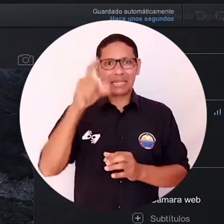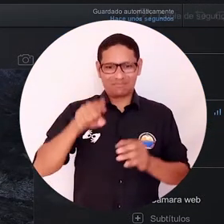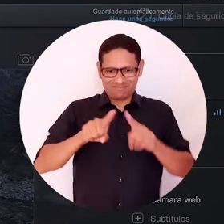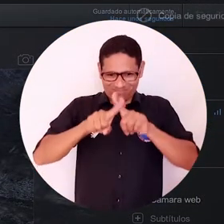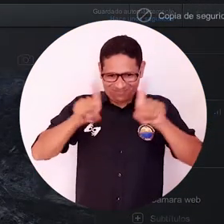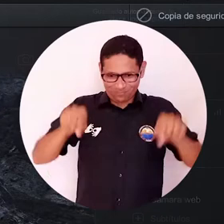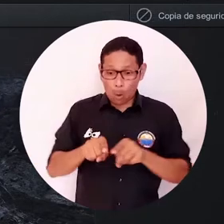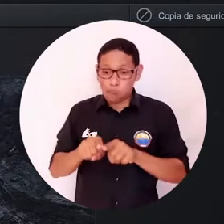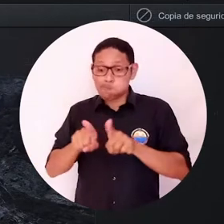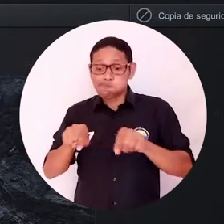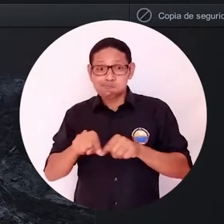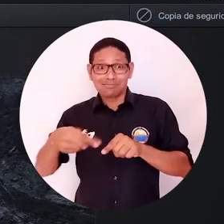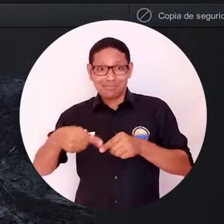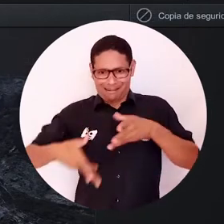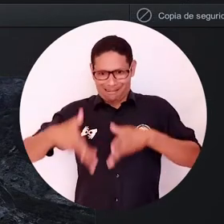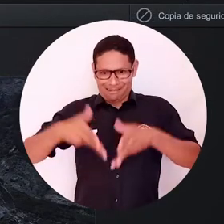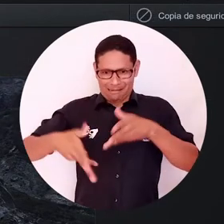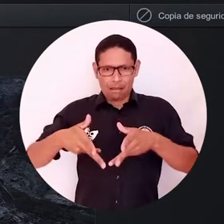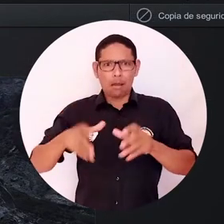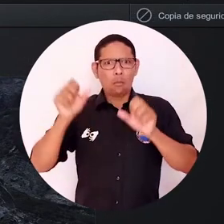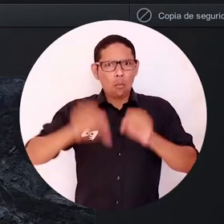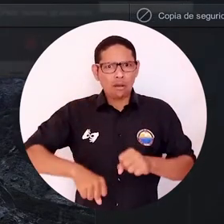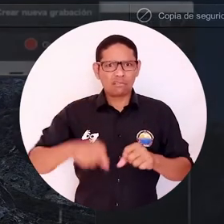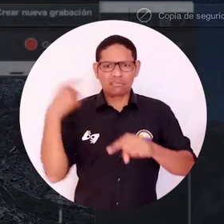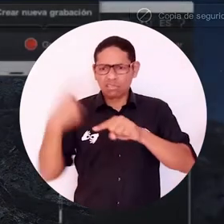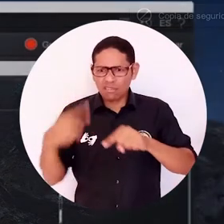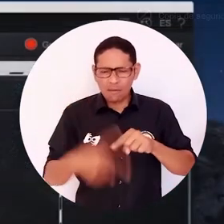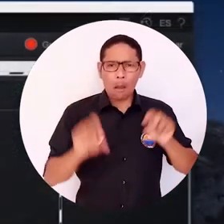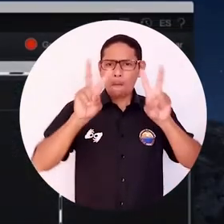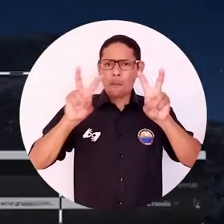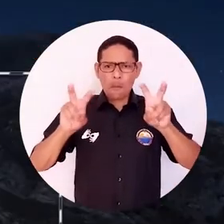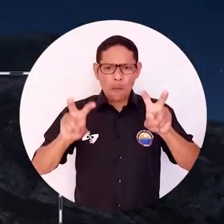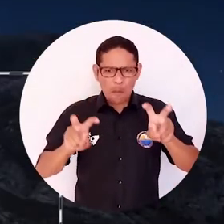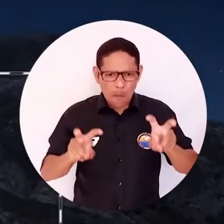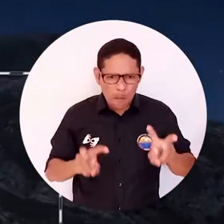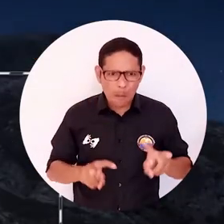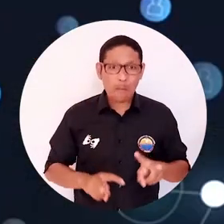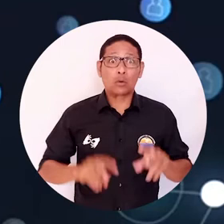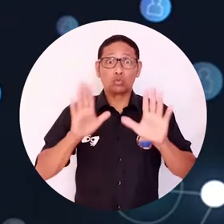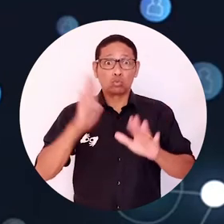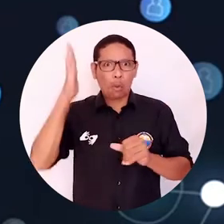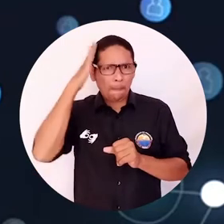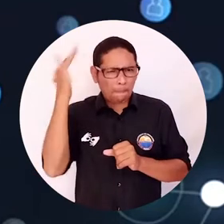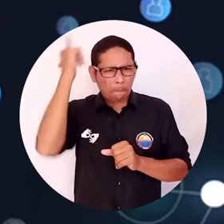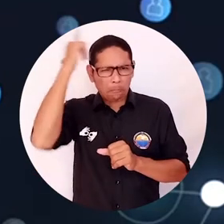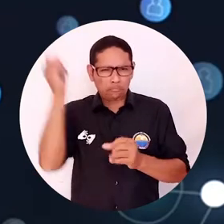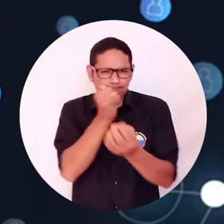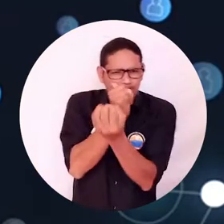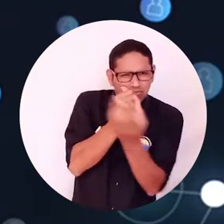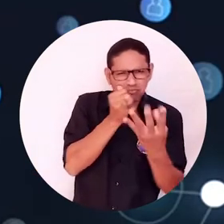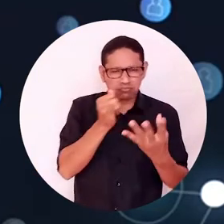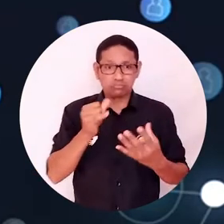de múltiples recursos permite elaborar contenidos pedagógicos y educativos de manera interactiva. Esperamos que de esta manera